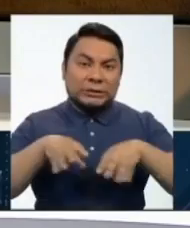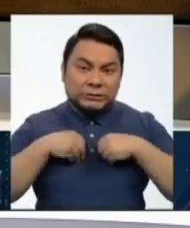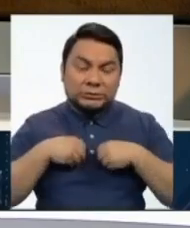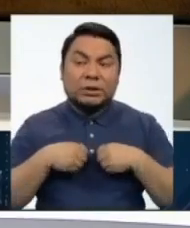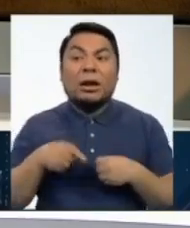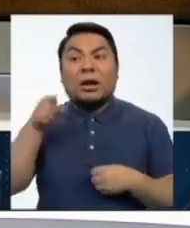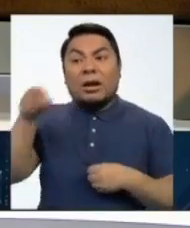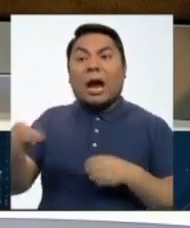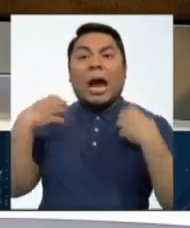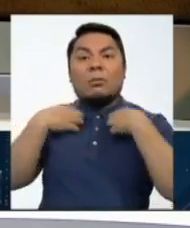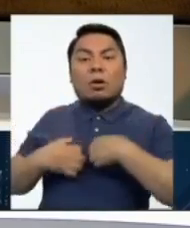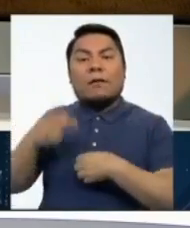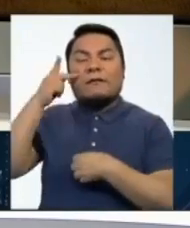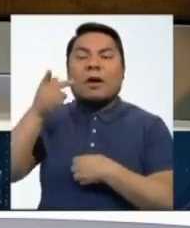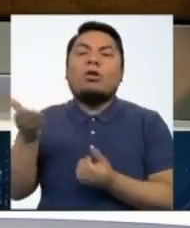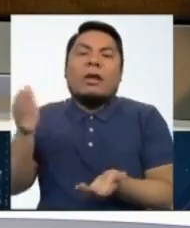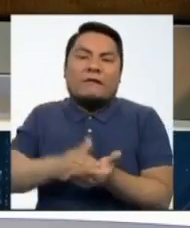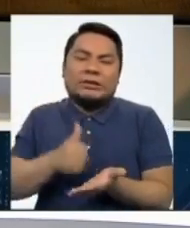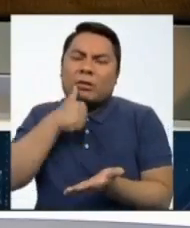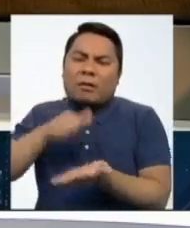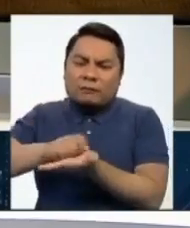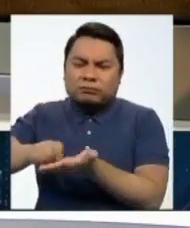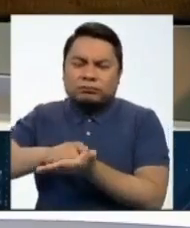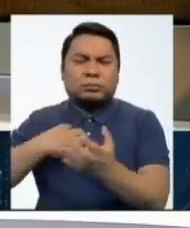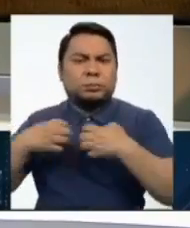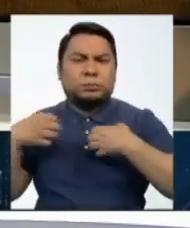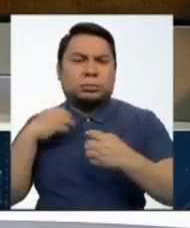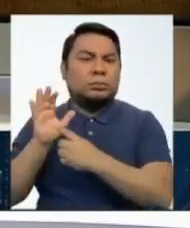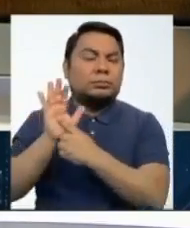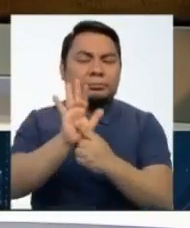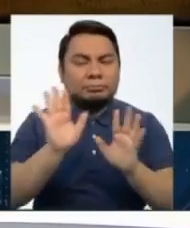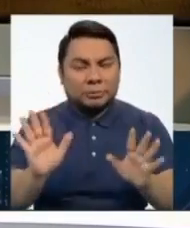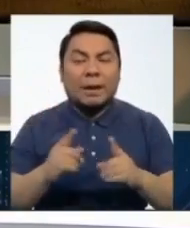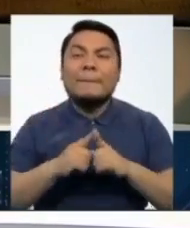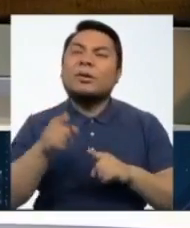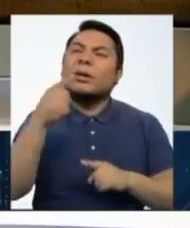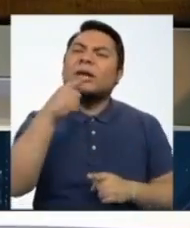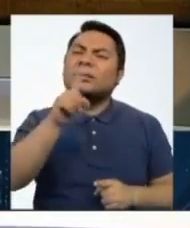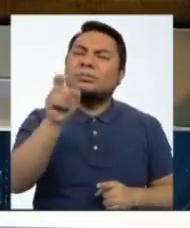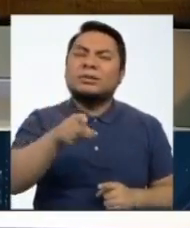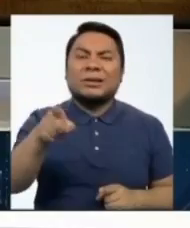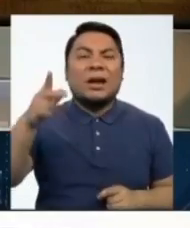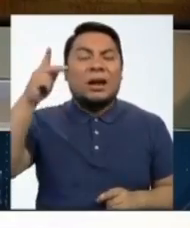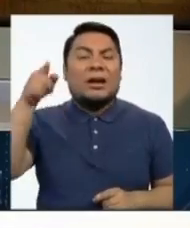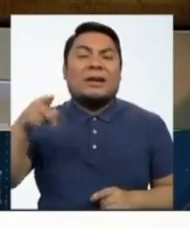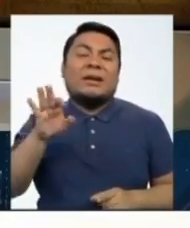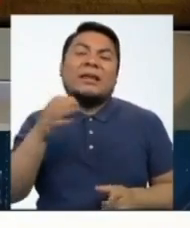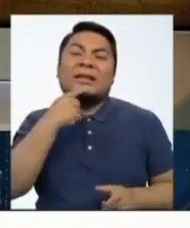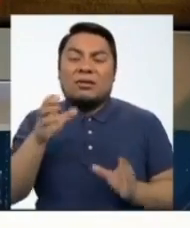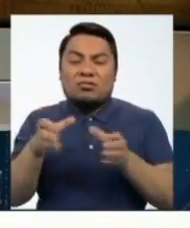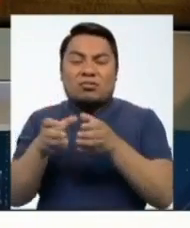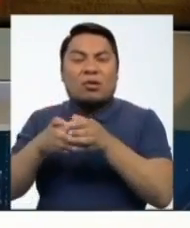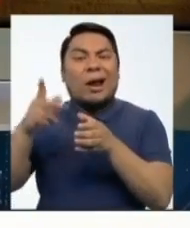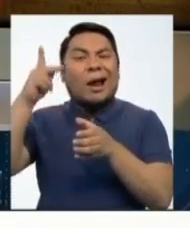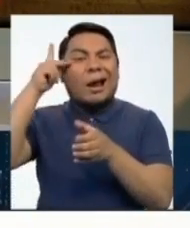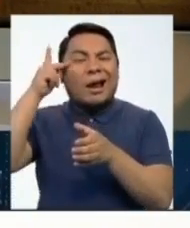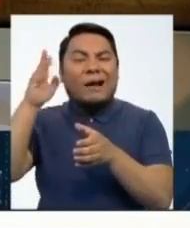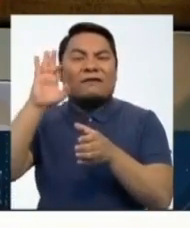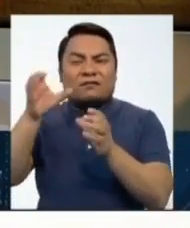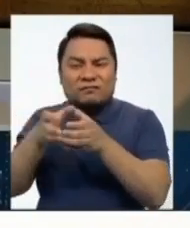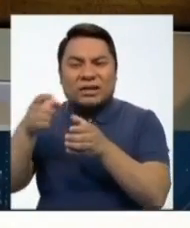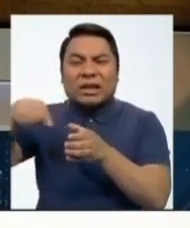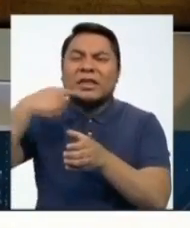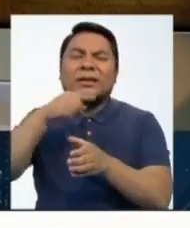las apelaciones. Cuando Fuerza Popular, cuando el Fujimorismo sostiene que hay que parar con los odios y este clima de